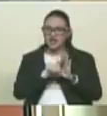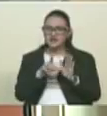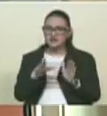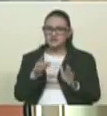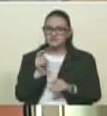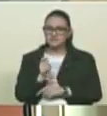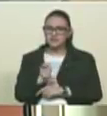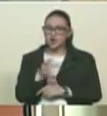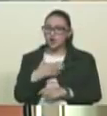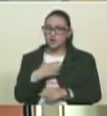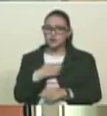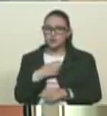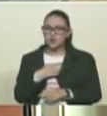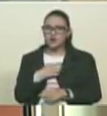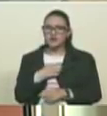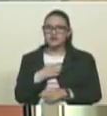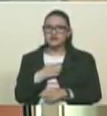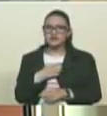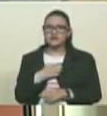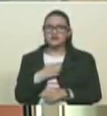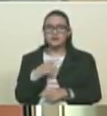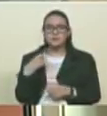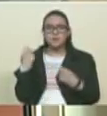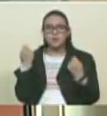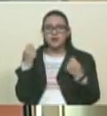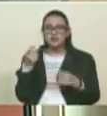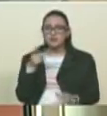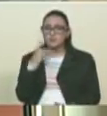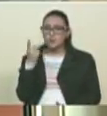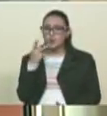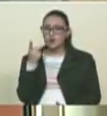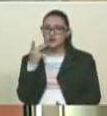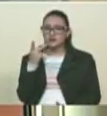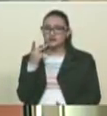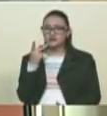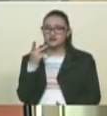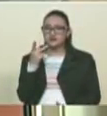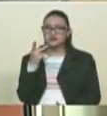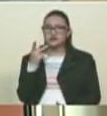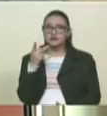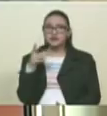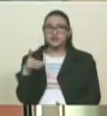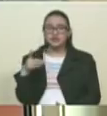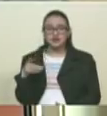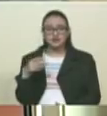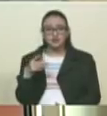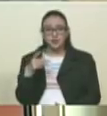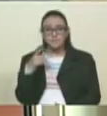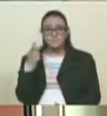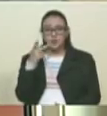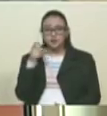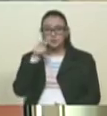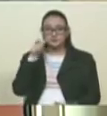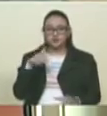señala que no se puede establecer ni siquiera propaganda política que desestimule los derechos políticos de las venezolanas y los venezolanos.